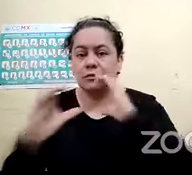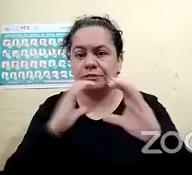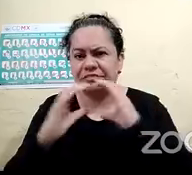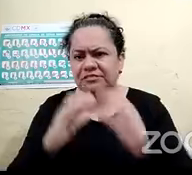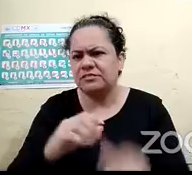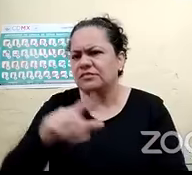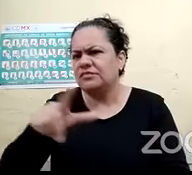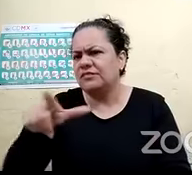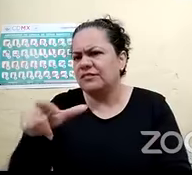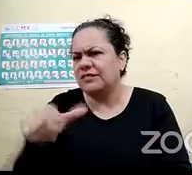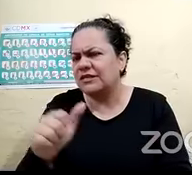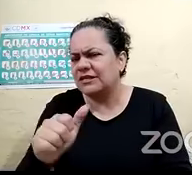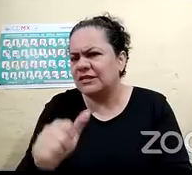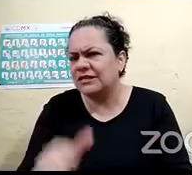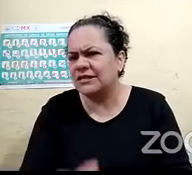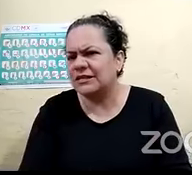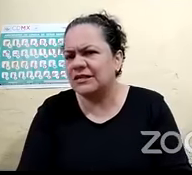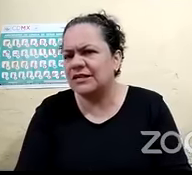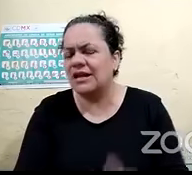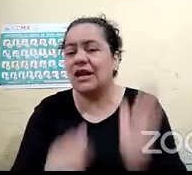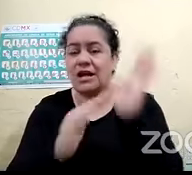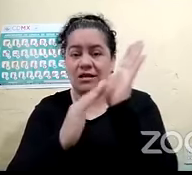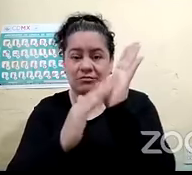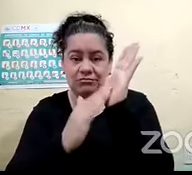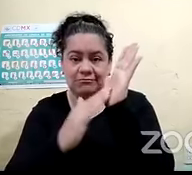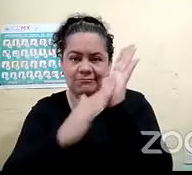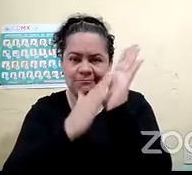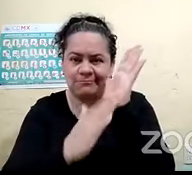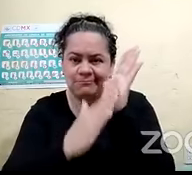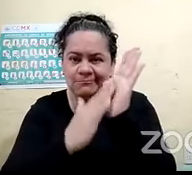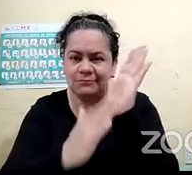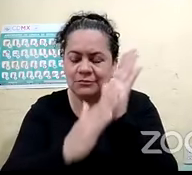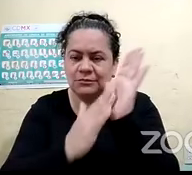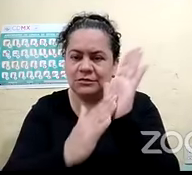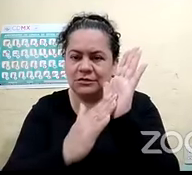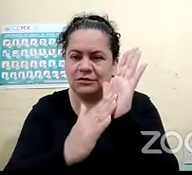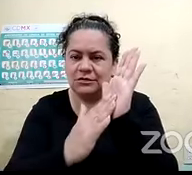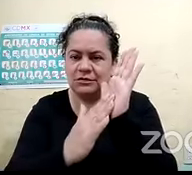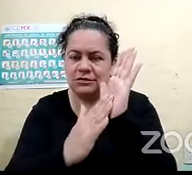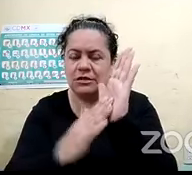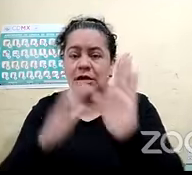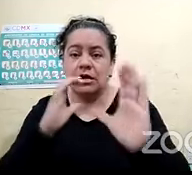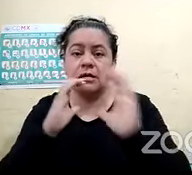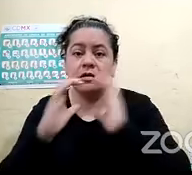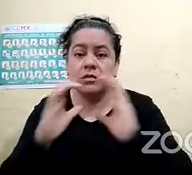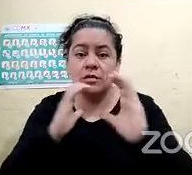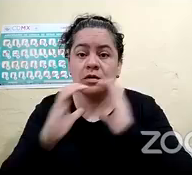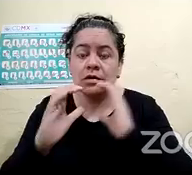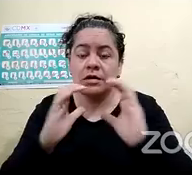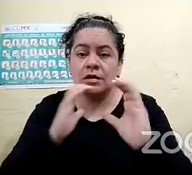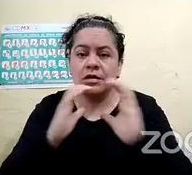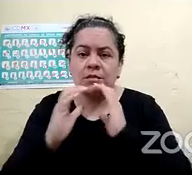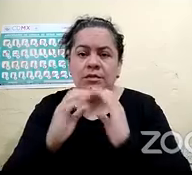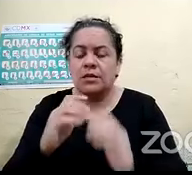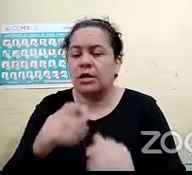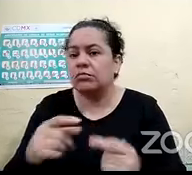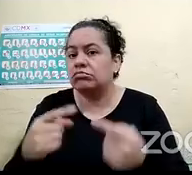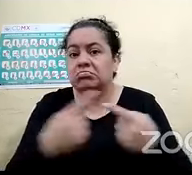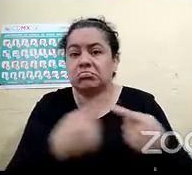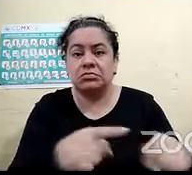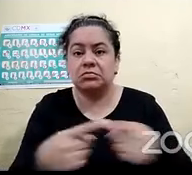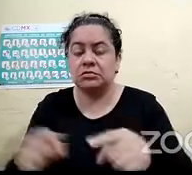tinta y la palma de la mano. Eso me ayudó a comunicarme con cualquier persona. Pero